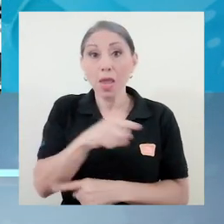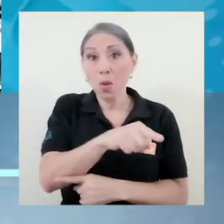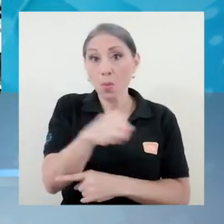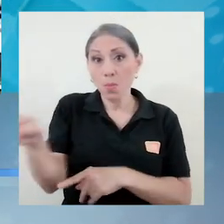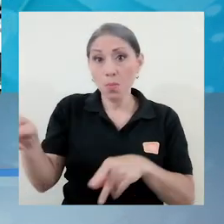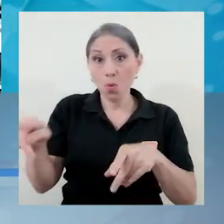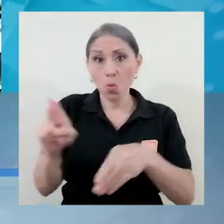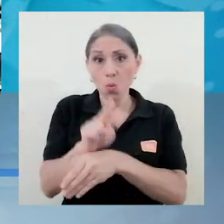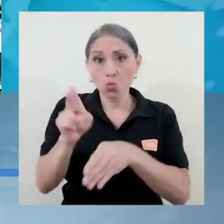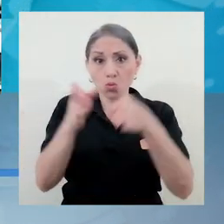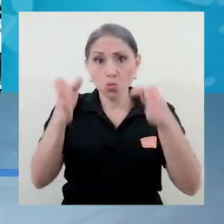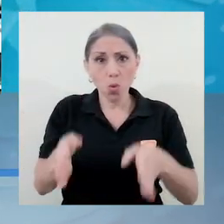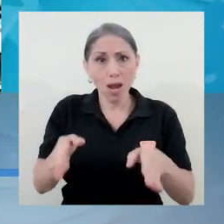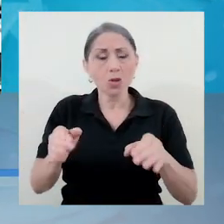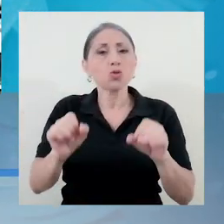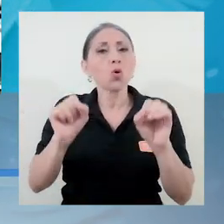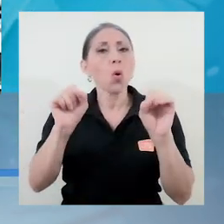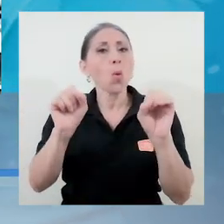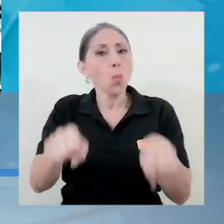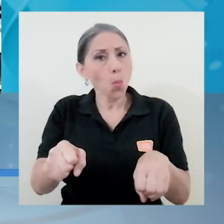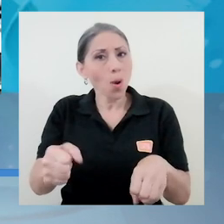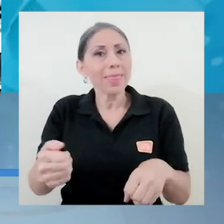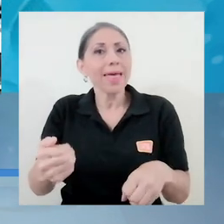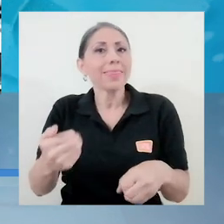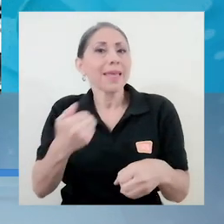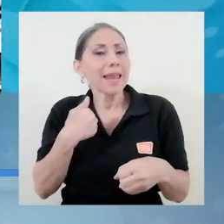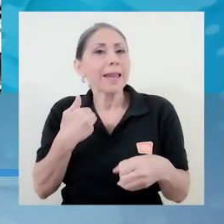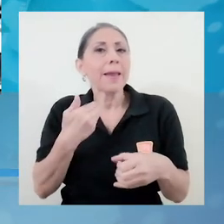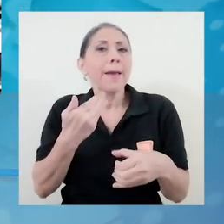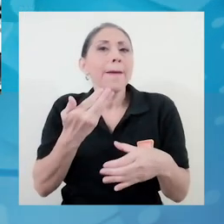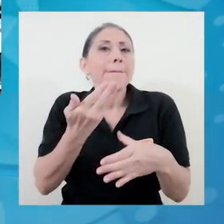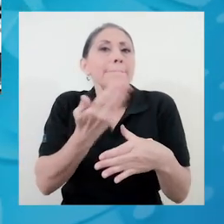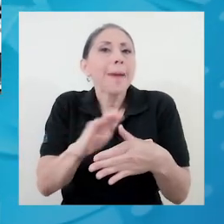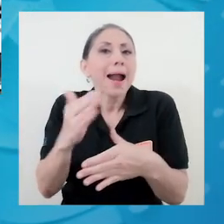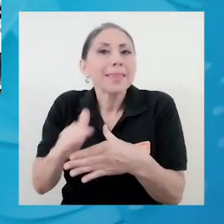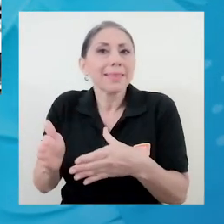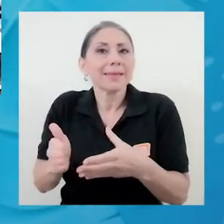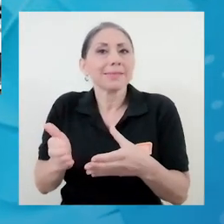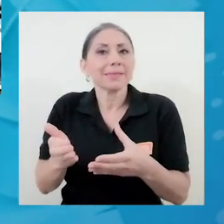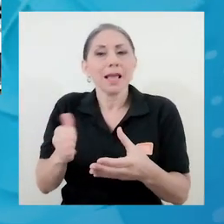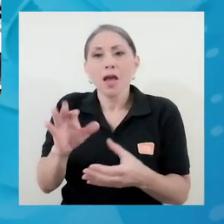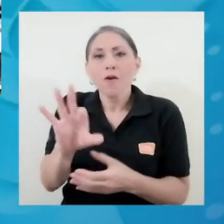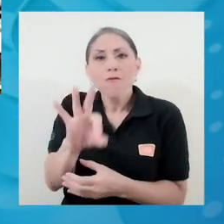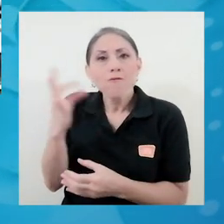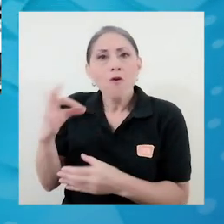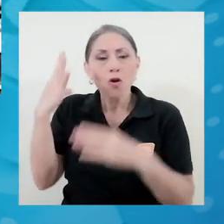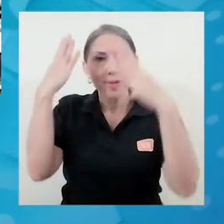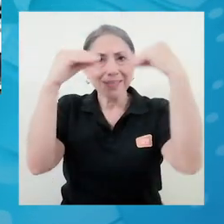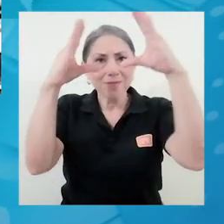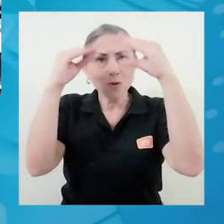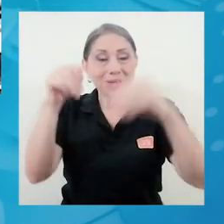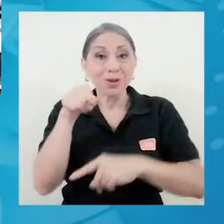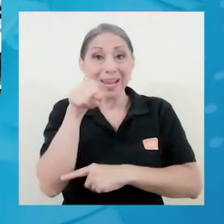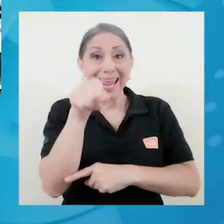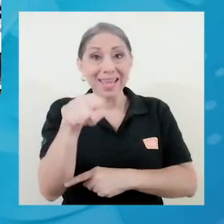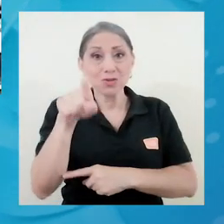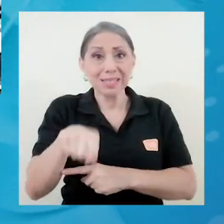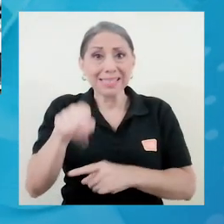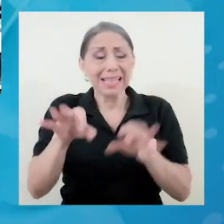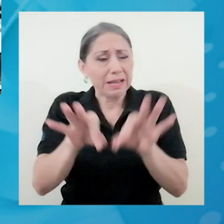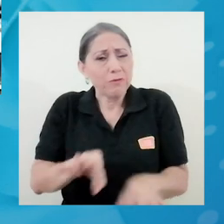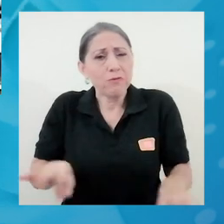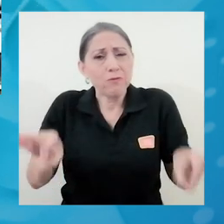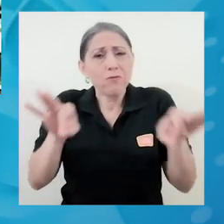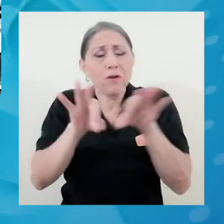los usuarios partes de recursos de información que les son sustantivos para realizar